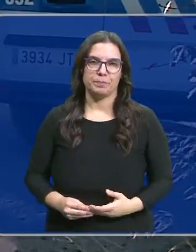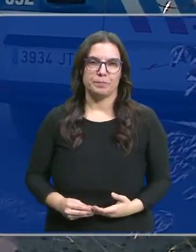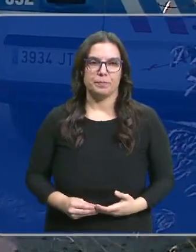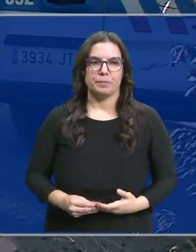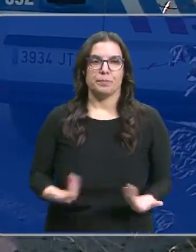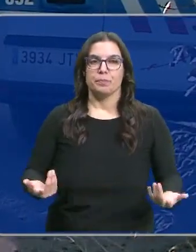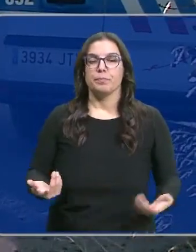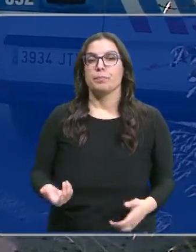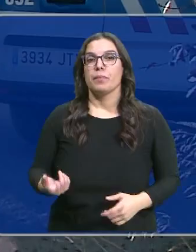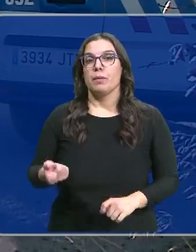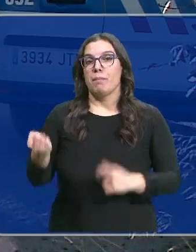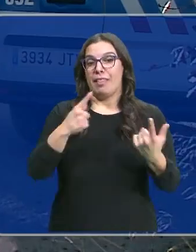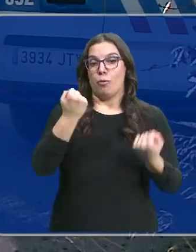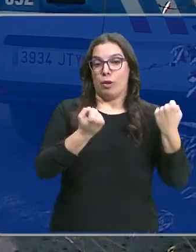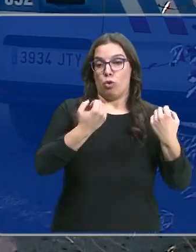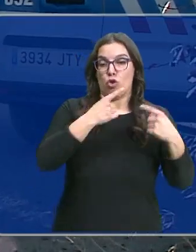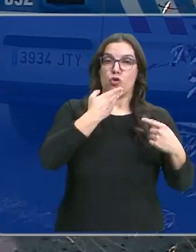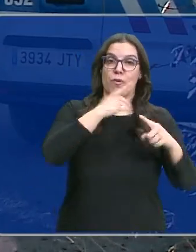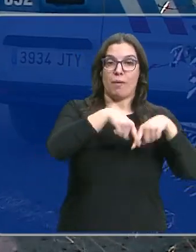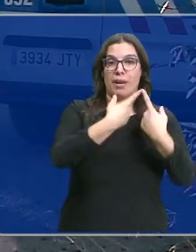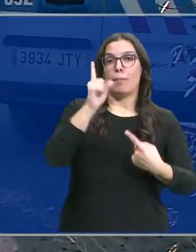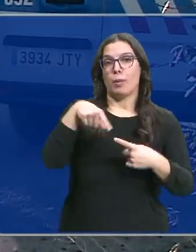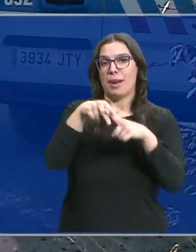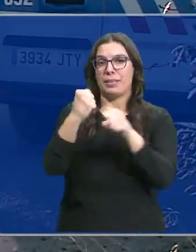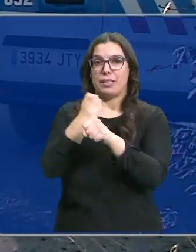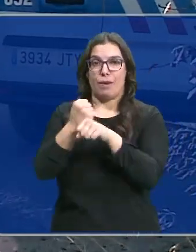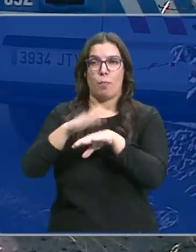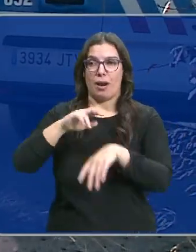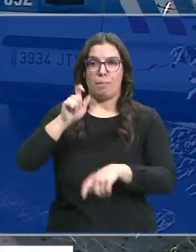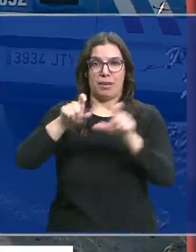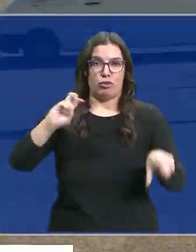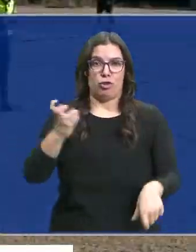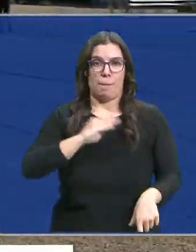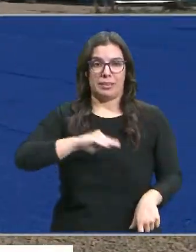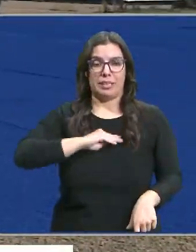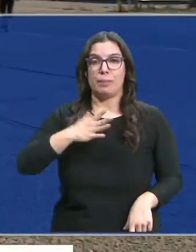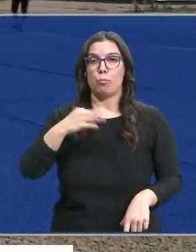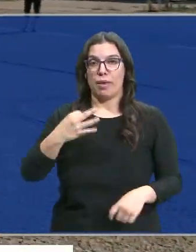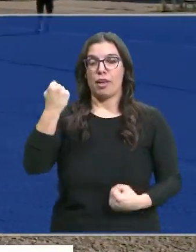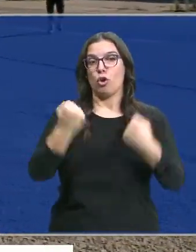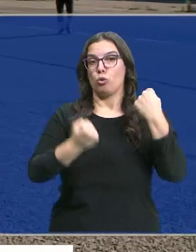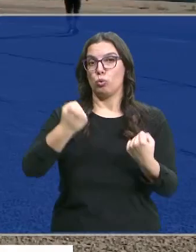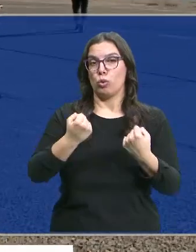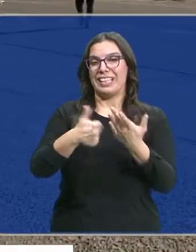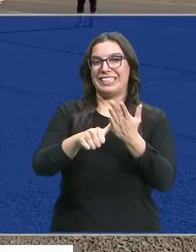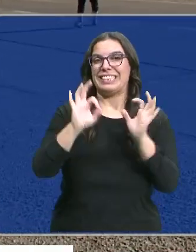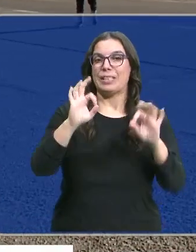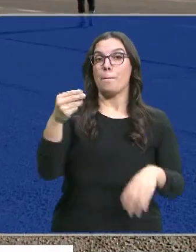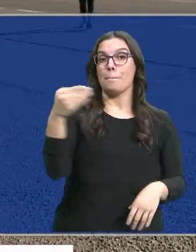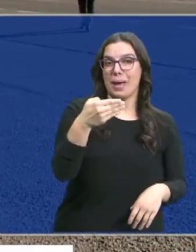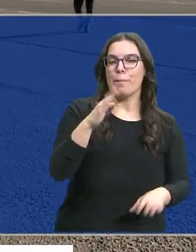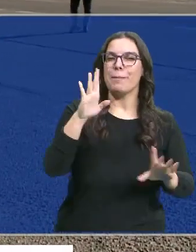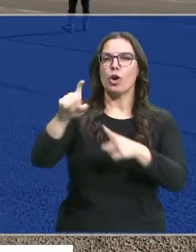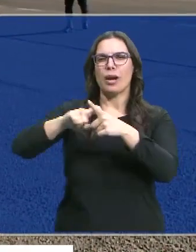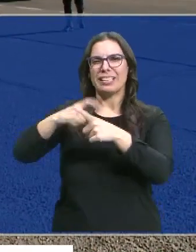Se asemeja a un vehículo familiar, pero también es herramienta de trabajo para muchos ciudadanos. Se puede conducir con el permiso B, eso sí, tiene